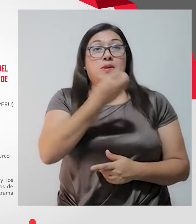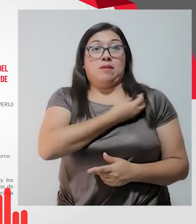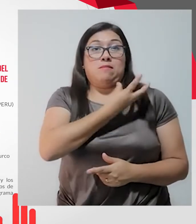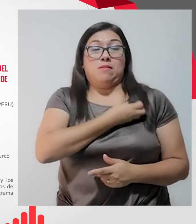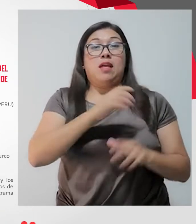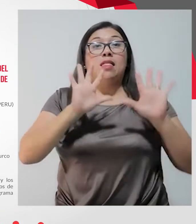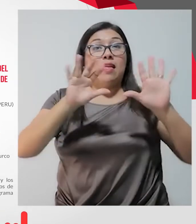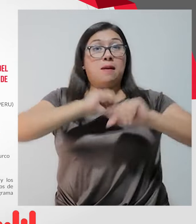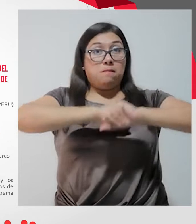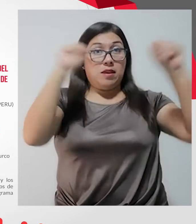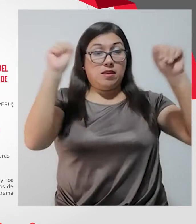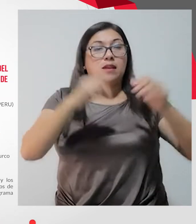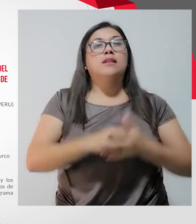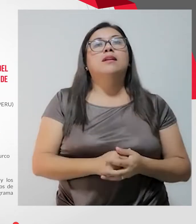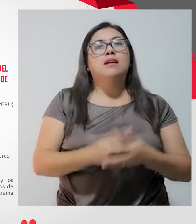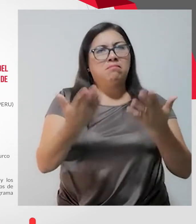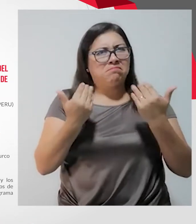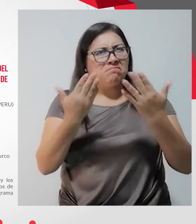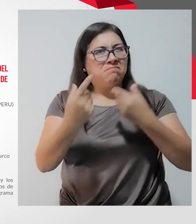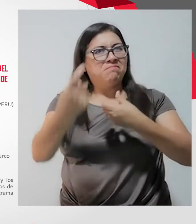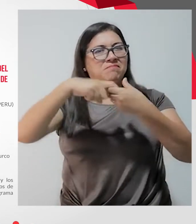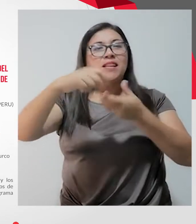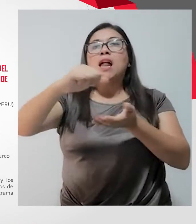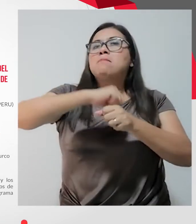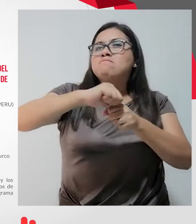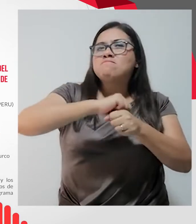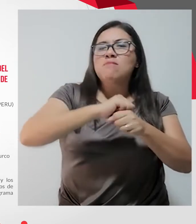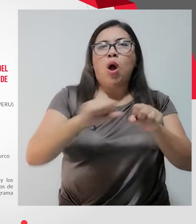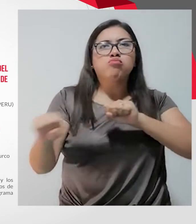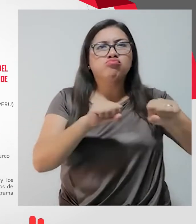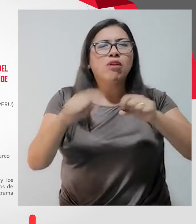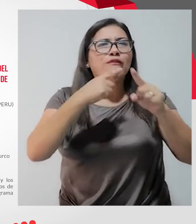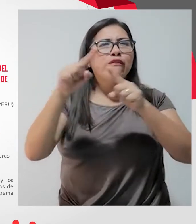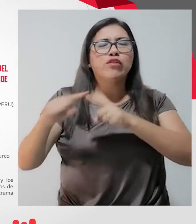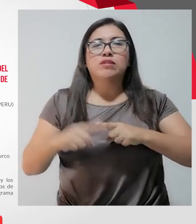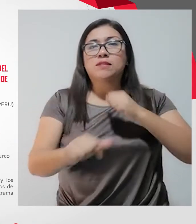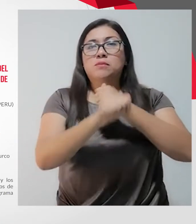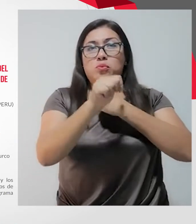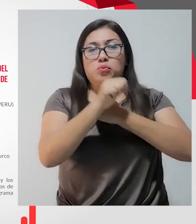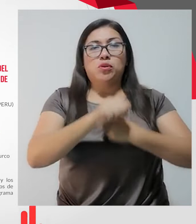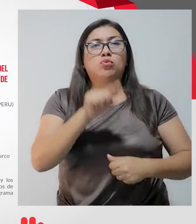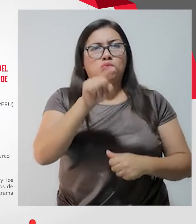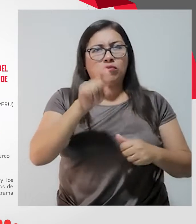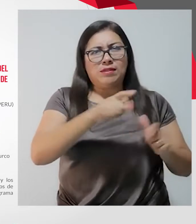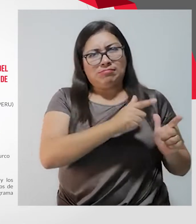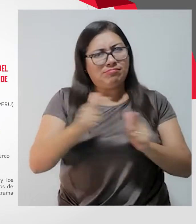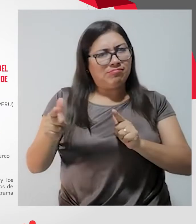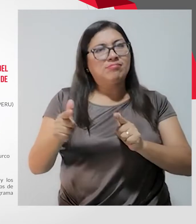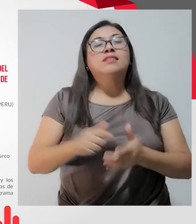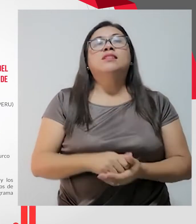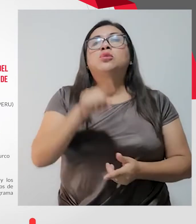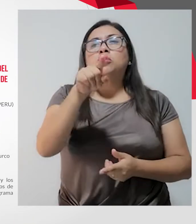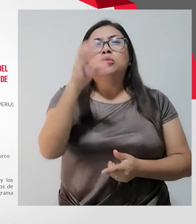mayo, a las 10 de la mañana, participa en el Simulacro Nacional Multipeligro. Prepárate.